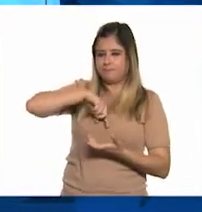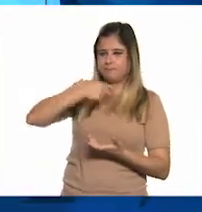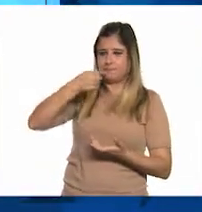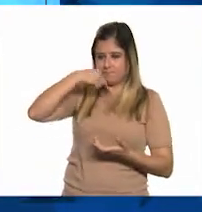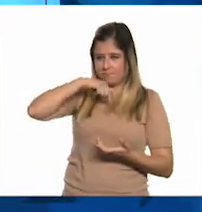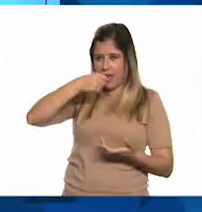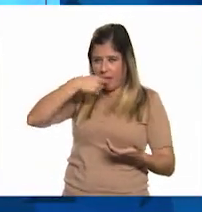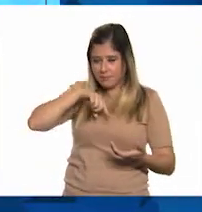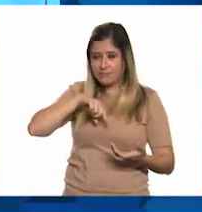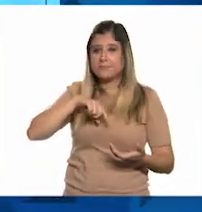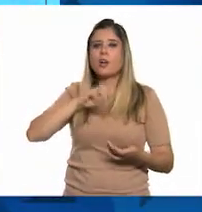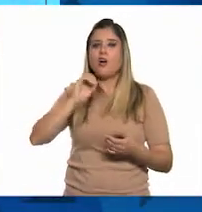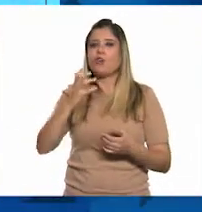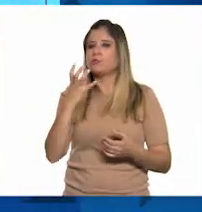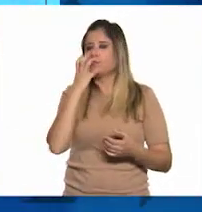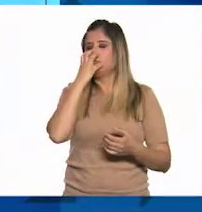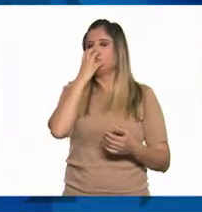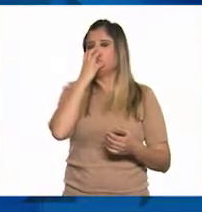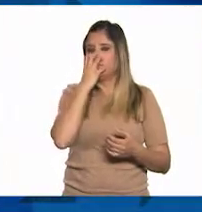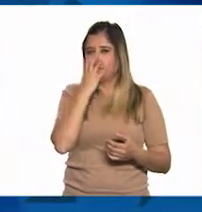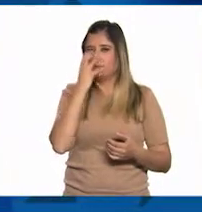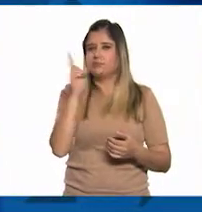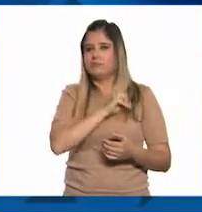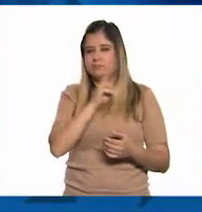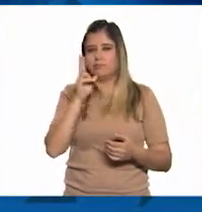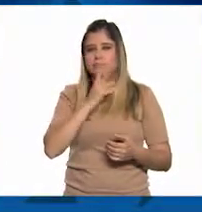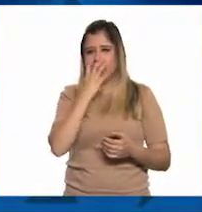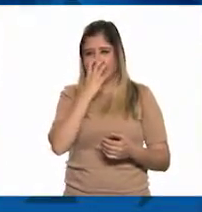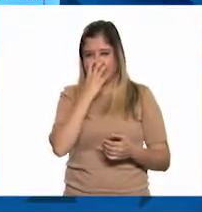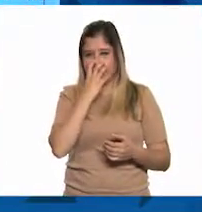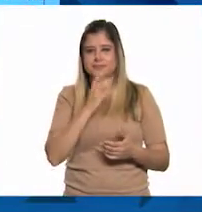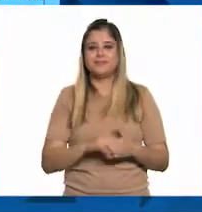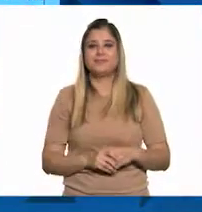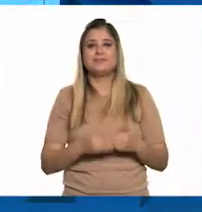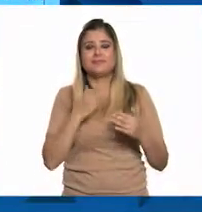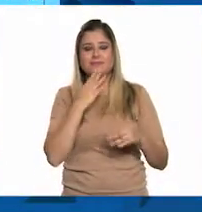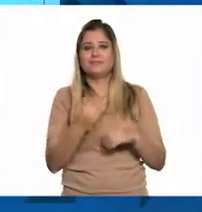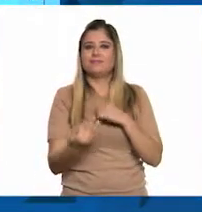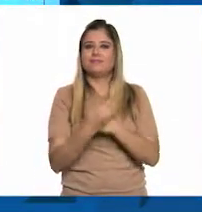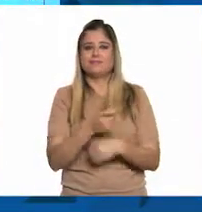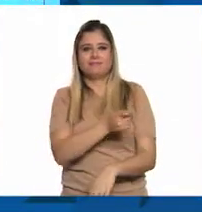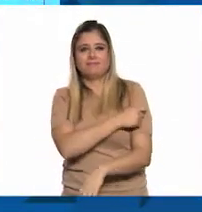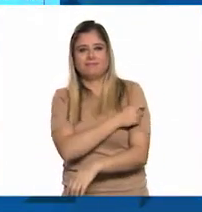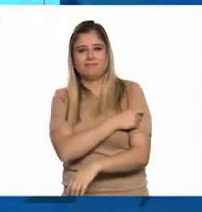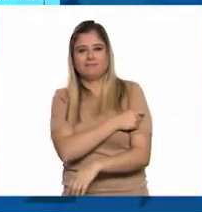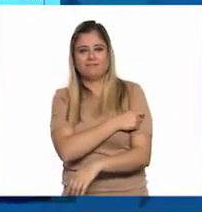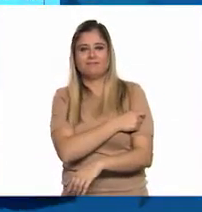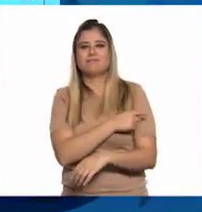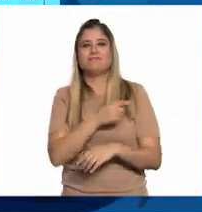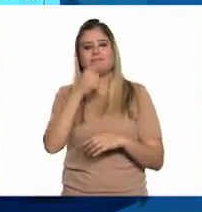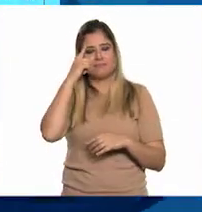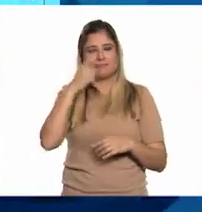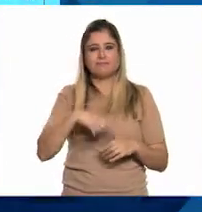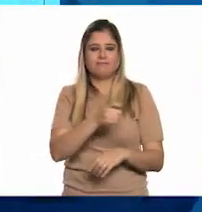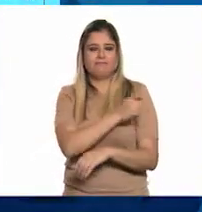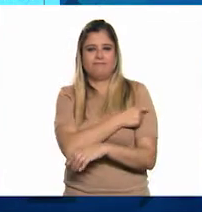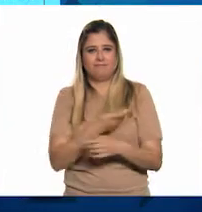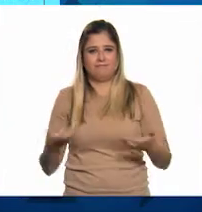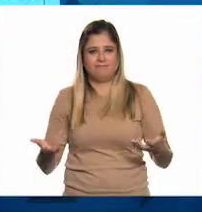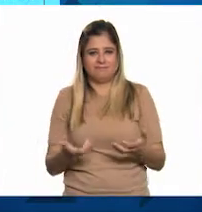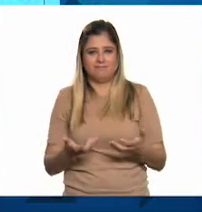oral, o se nebulizan en la nariz. Bueno, beneficios de vacunarse cuando nos vacunamos.